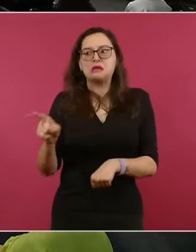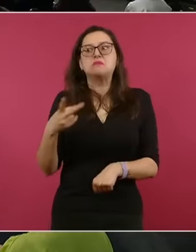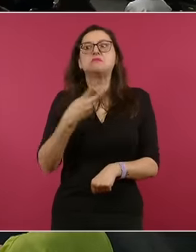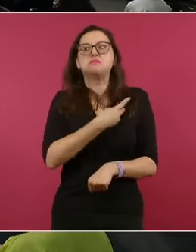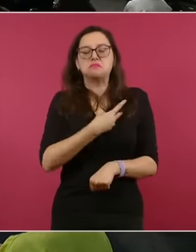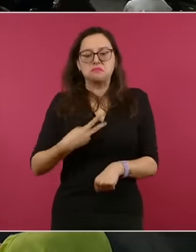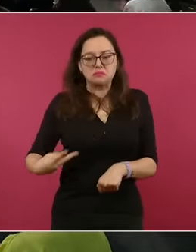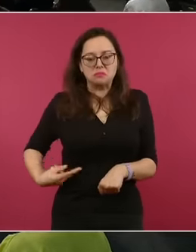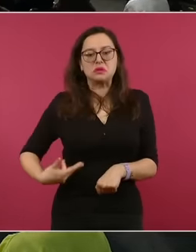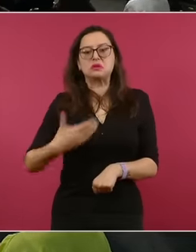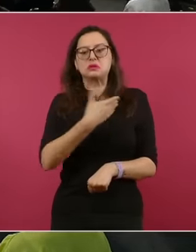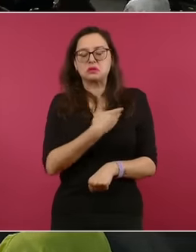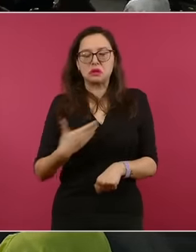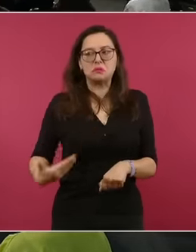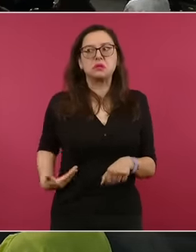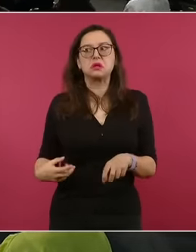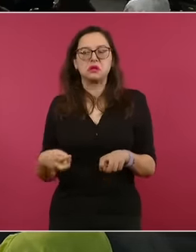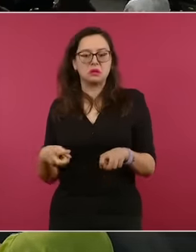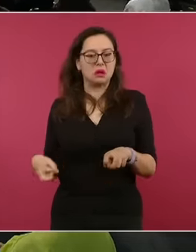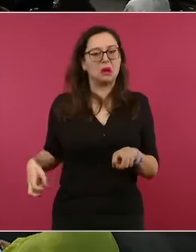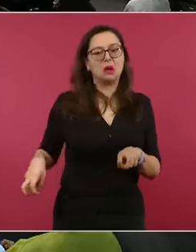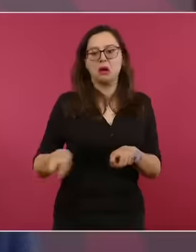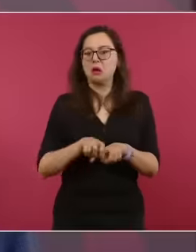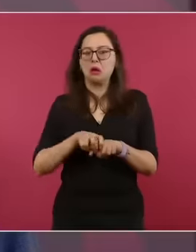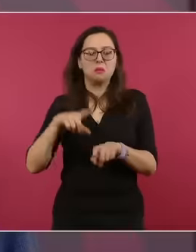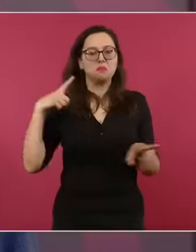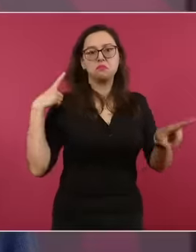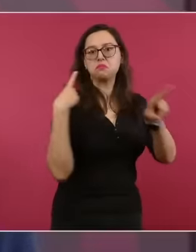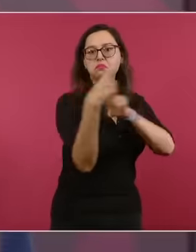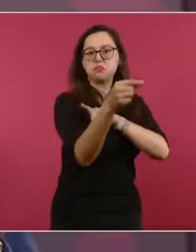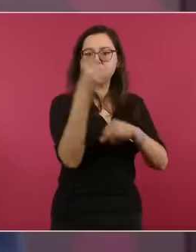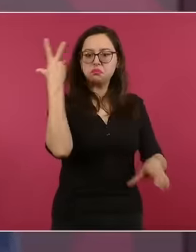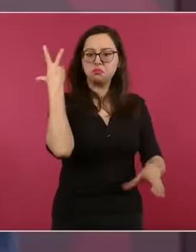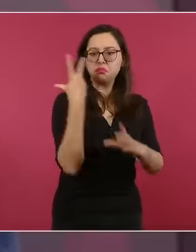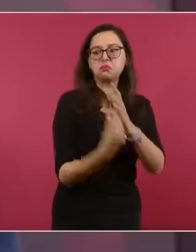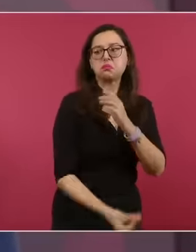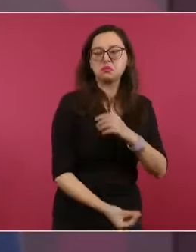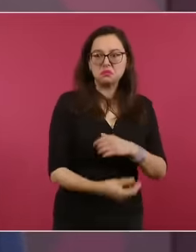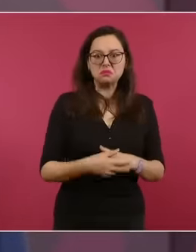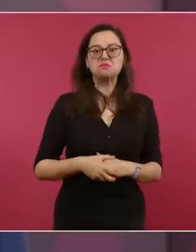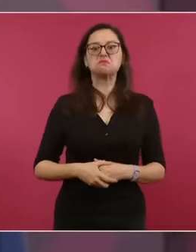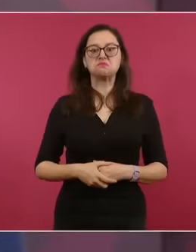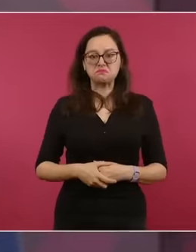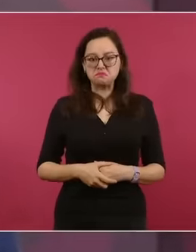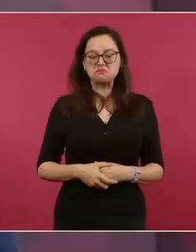vicepresidente que estaba en la embajada.